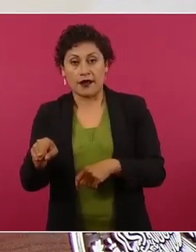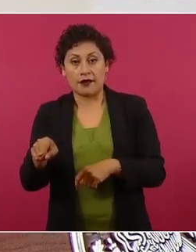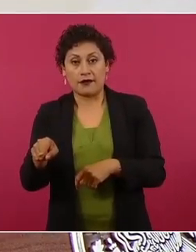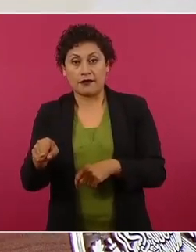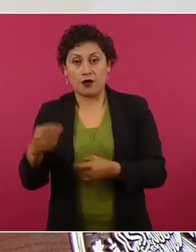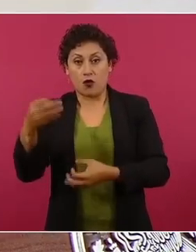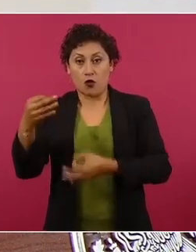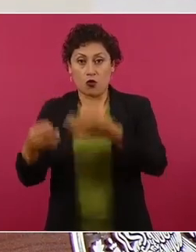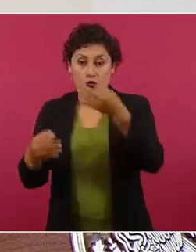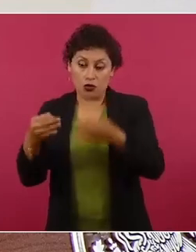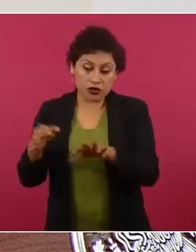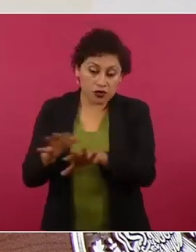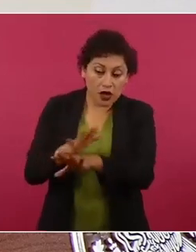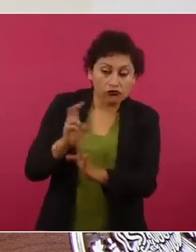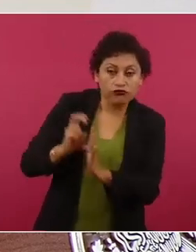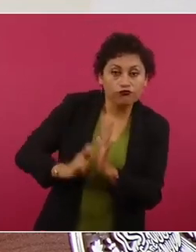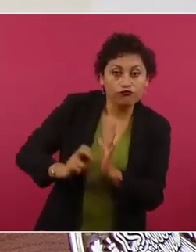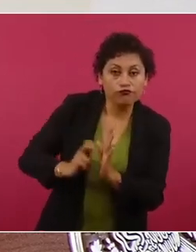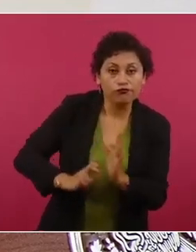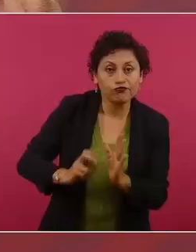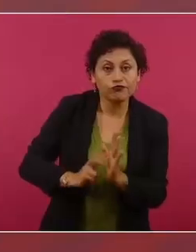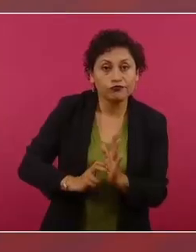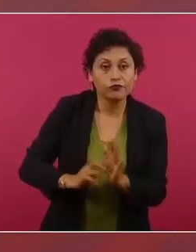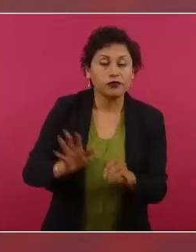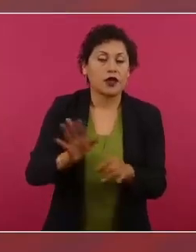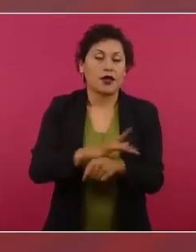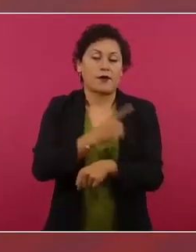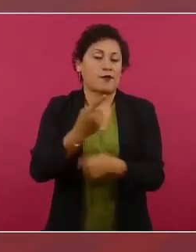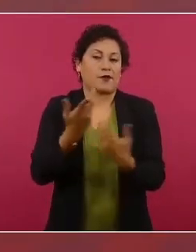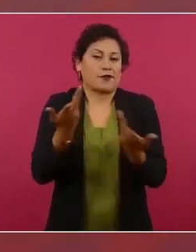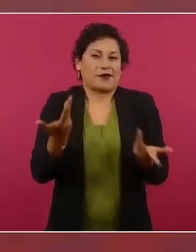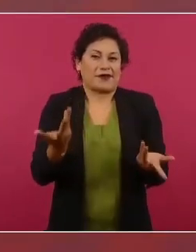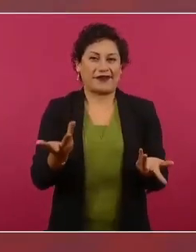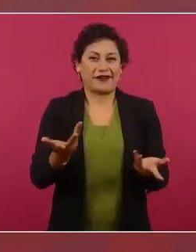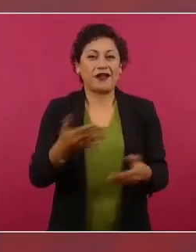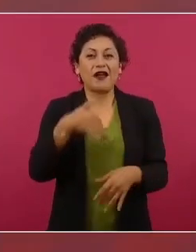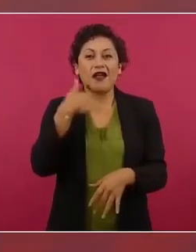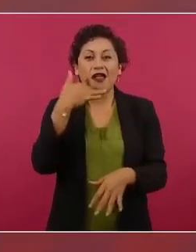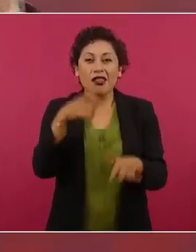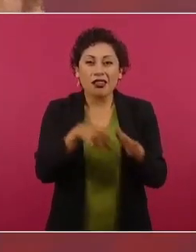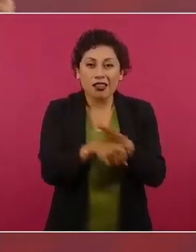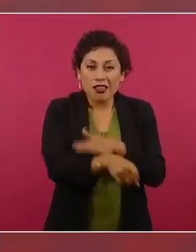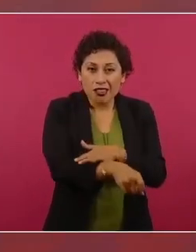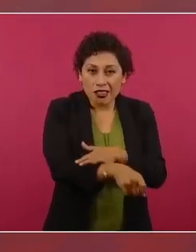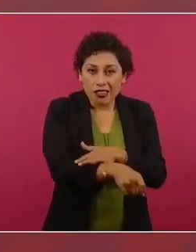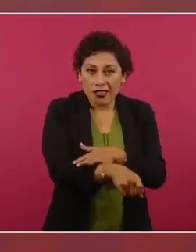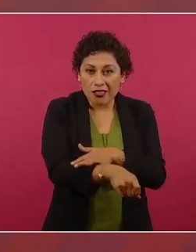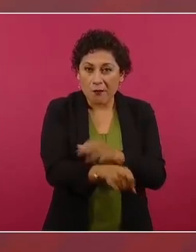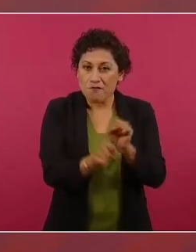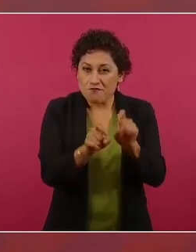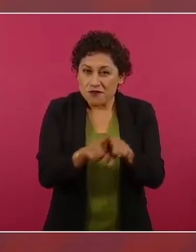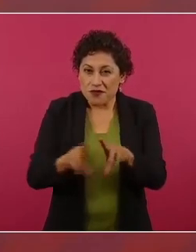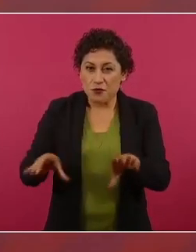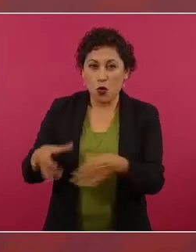porque si impera la corrupción en los jueces